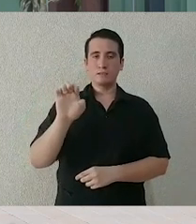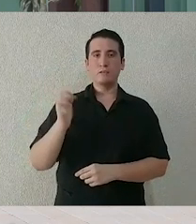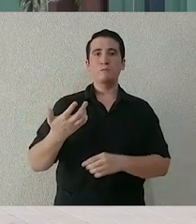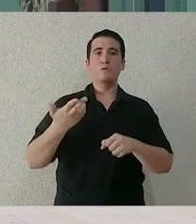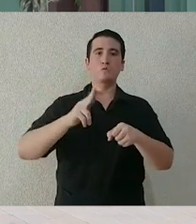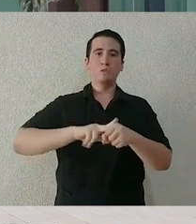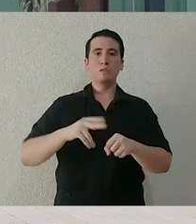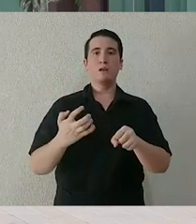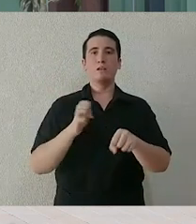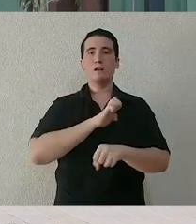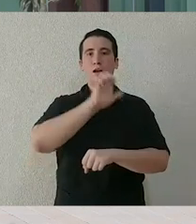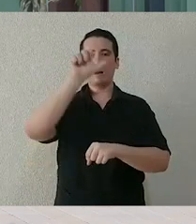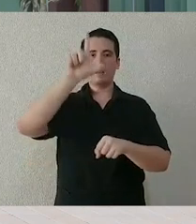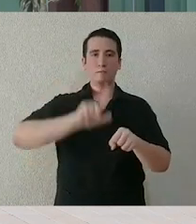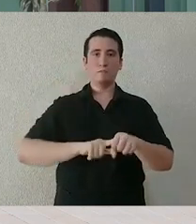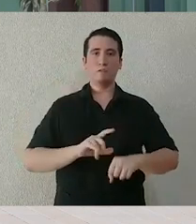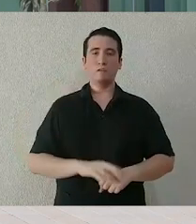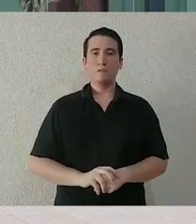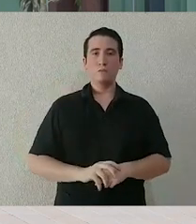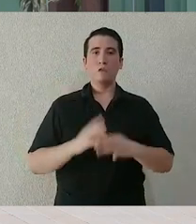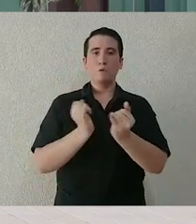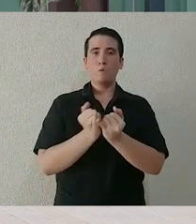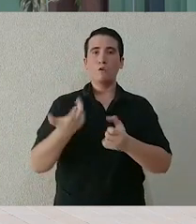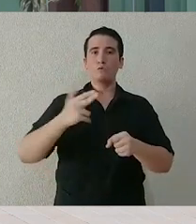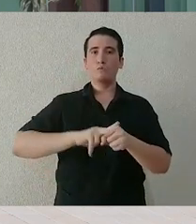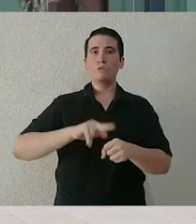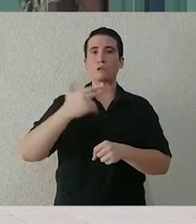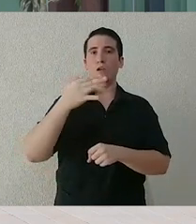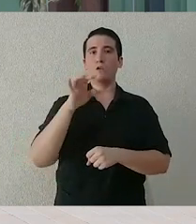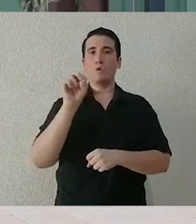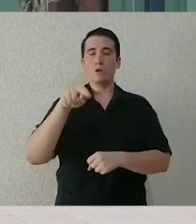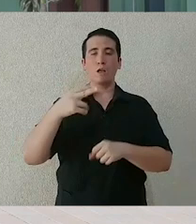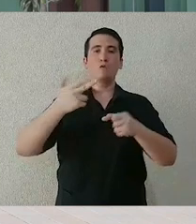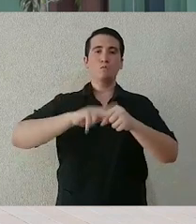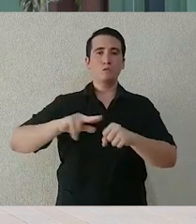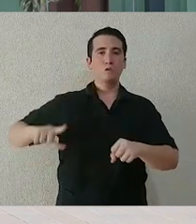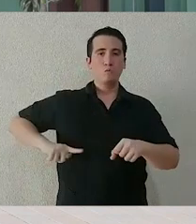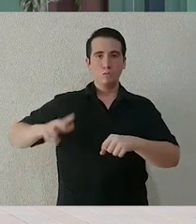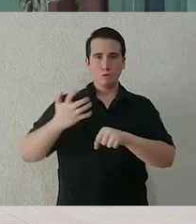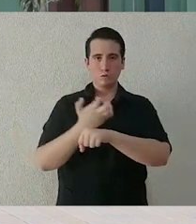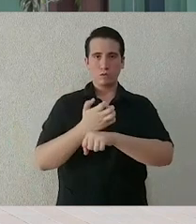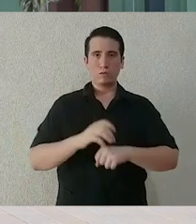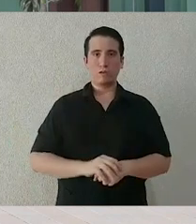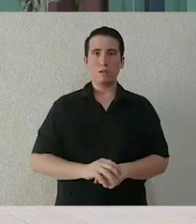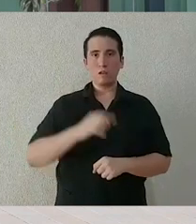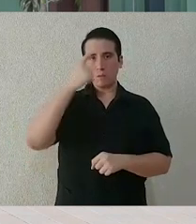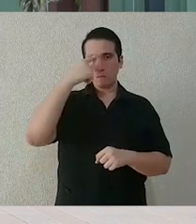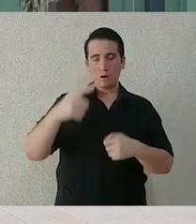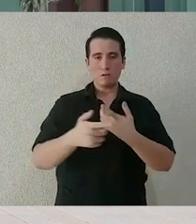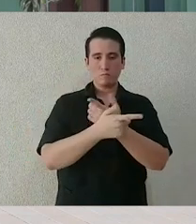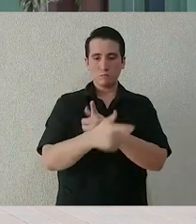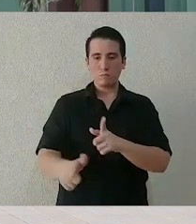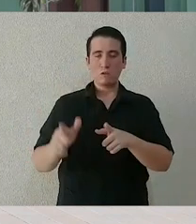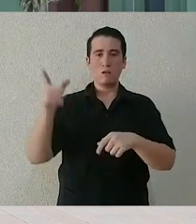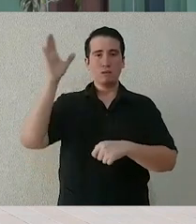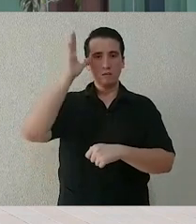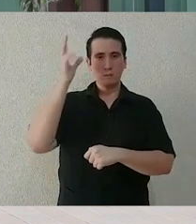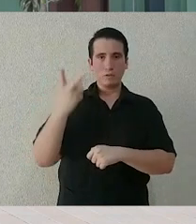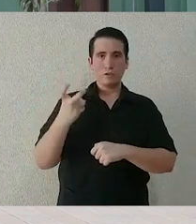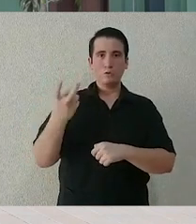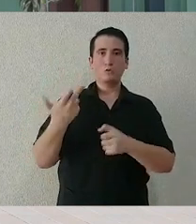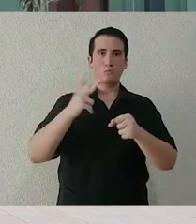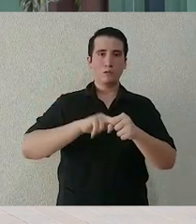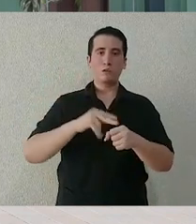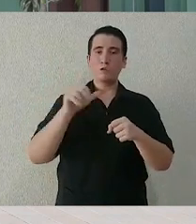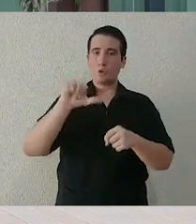que hoy se encuentran con una alta ocupación y que estos puedan seguir recibiendo a quienes acudan a ellos en estado grave. Este apoyo a hospitales